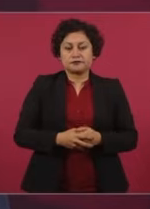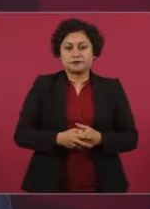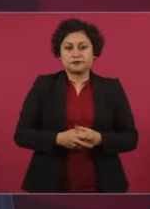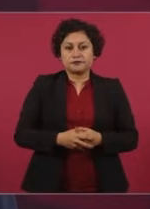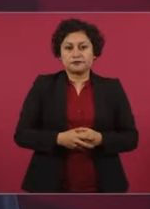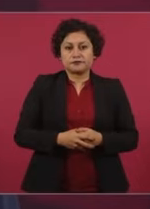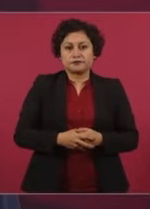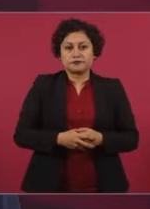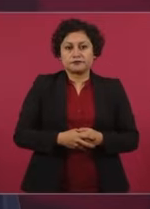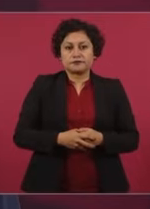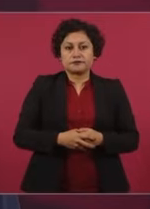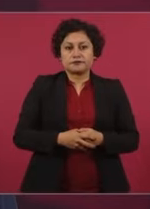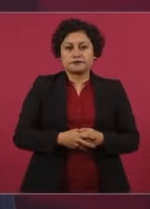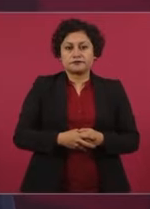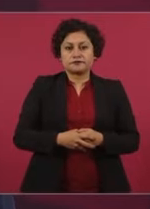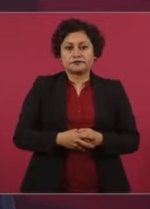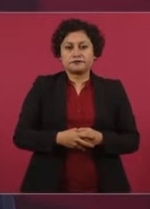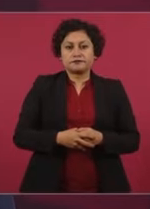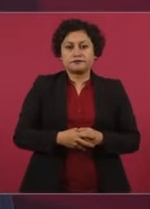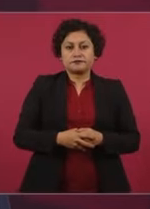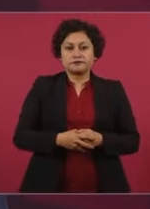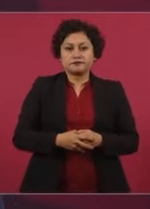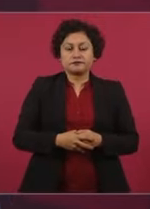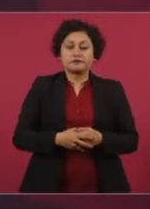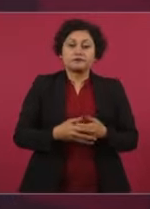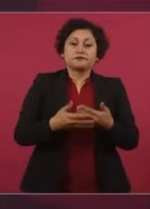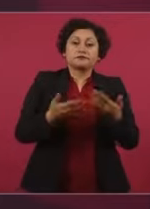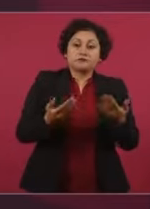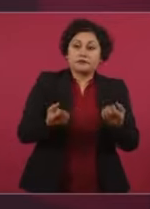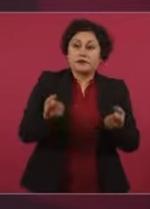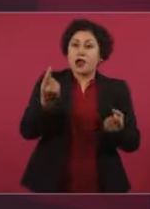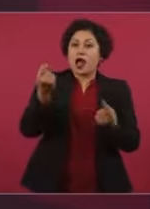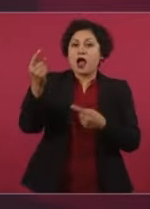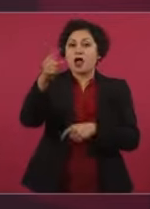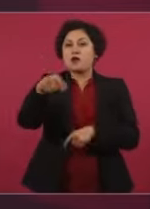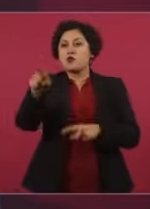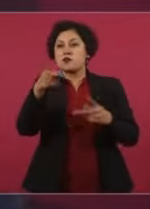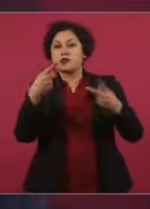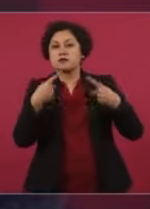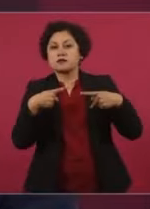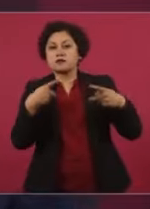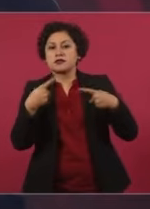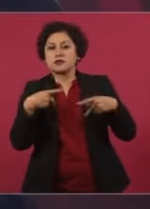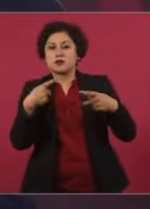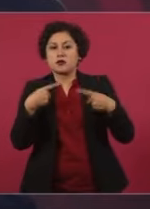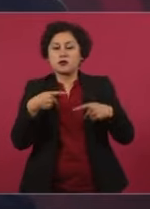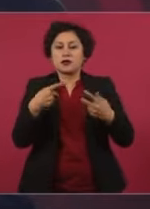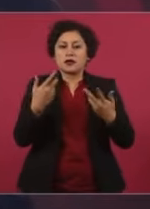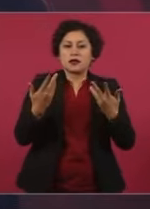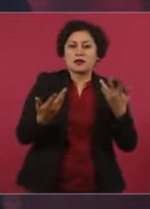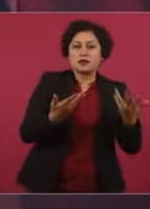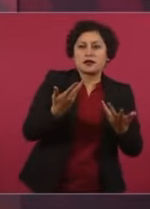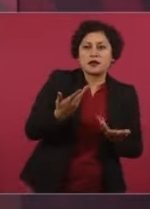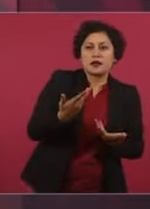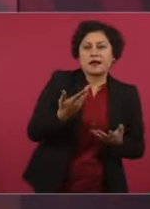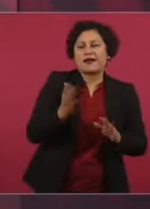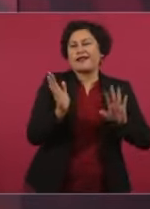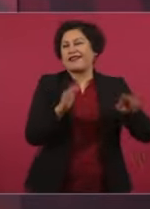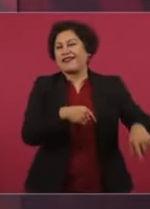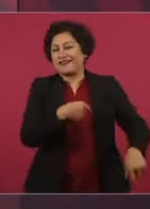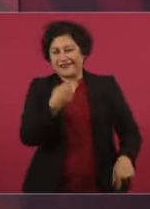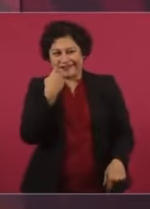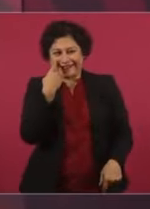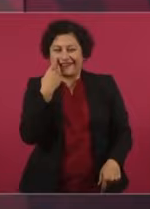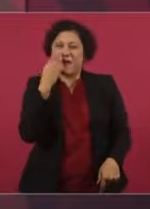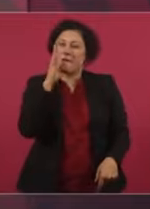Y se van a quedar también con las ganas los que están apostando a que se va a